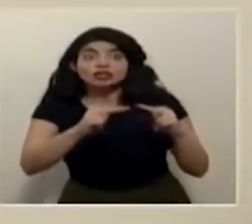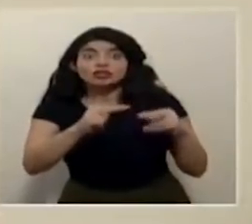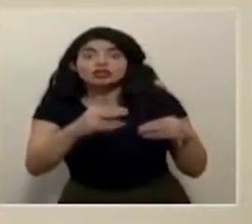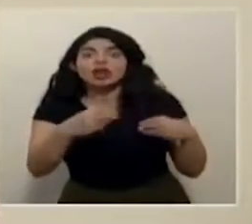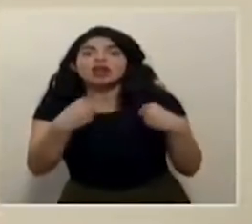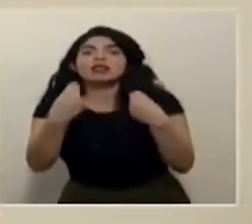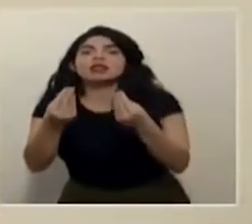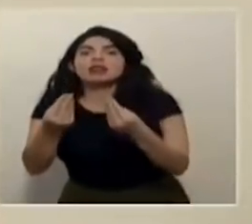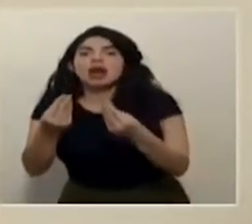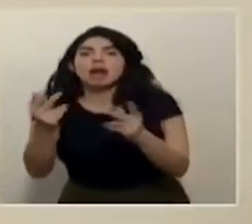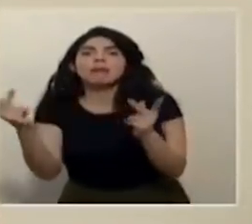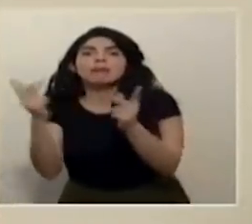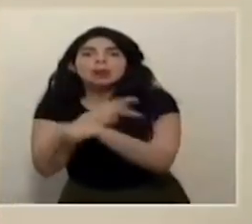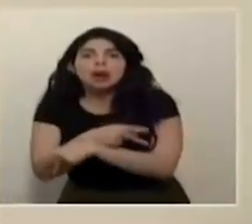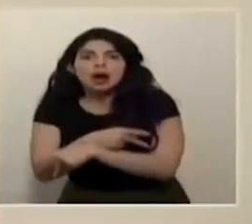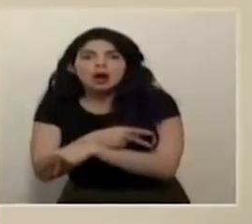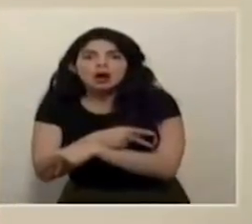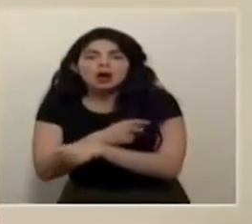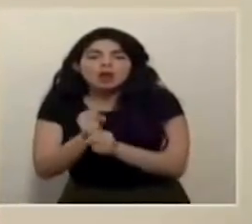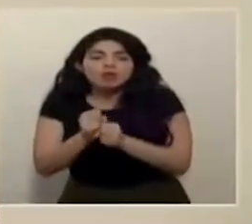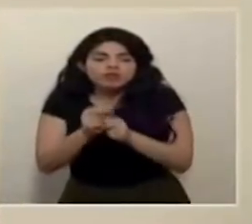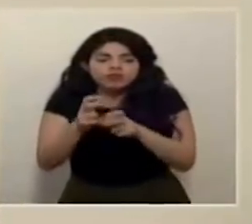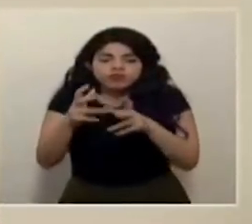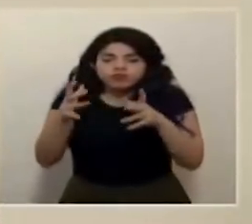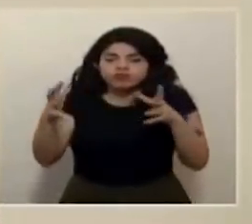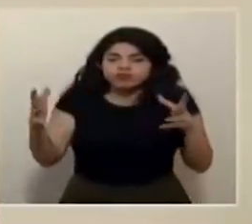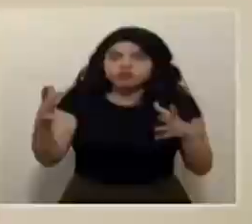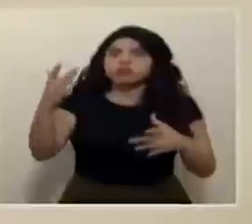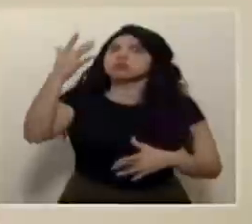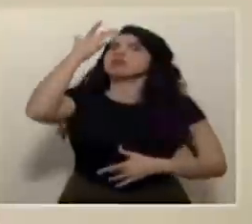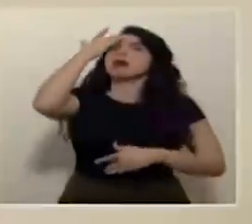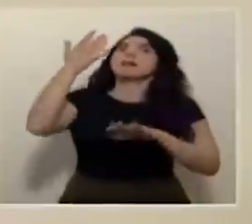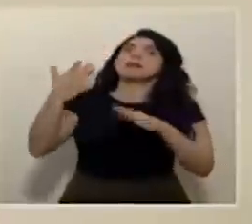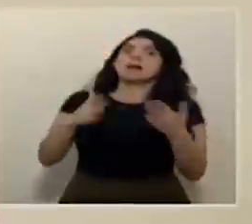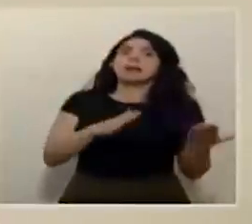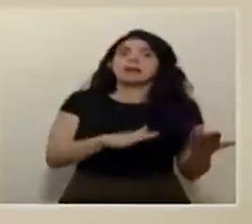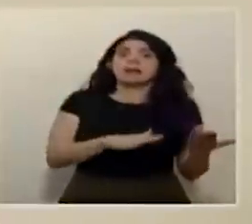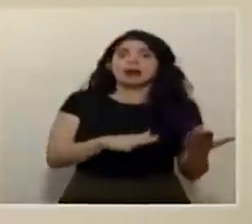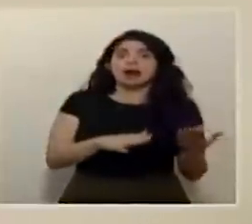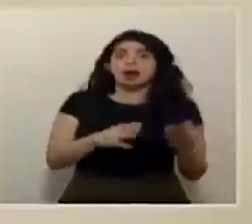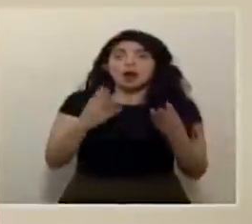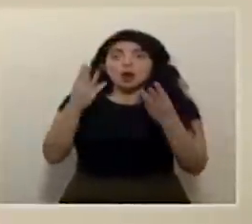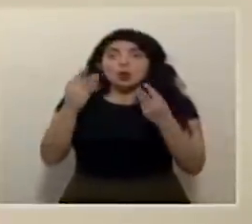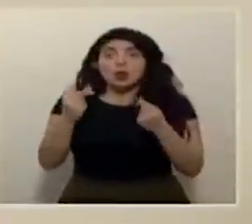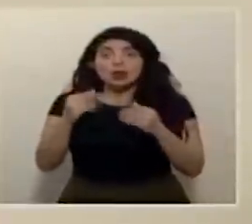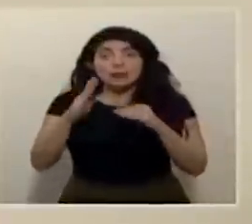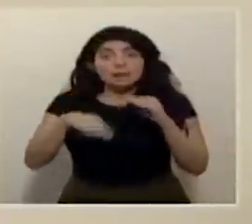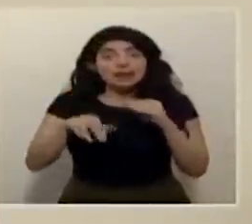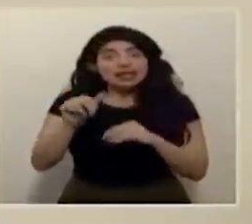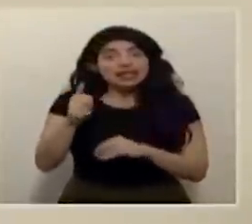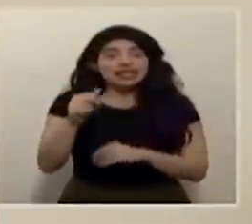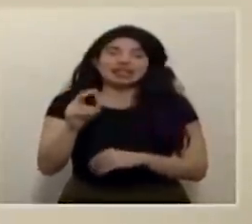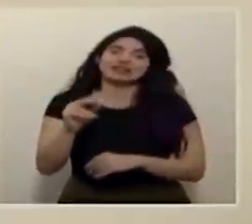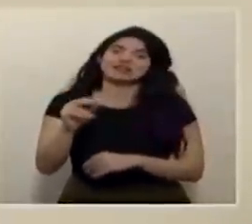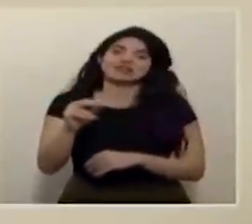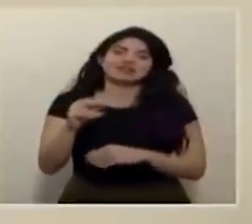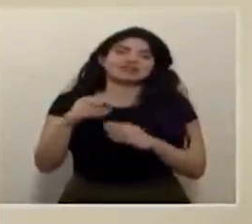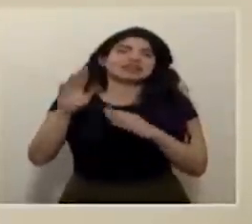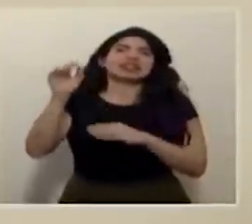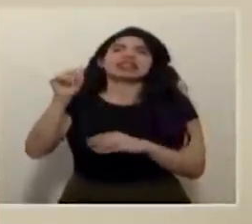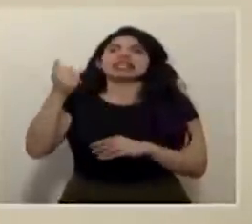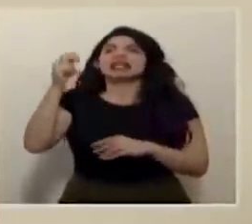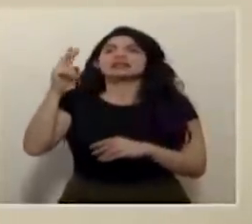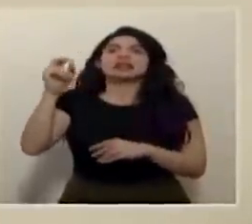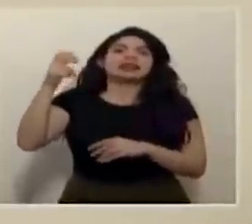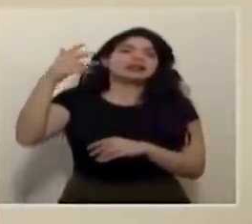propulsar esto y a impulsarlo a una cantidad de fallecidos que ya no se cuentan por menos de 10 sino por decenas